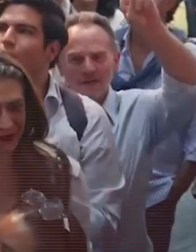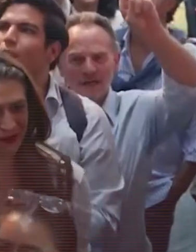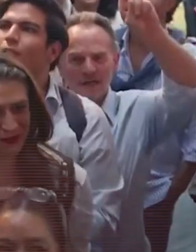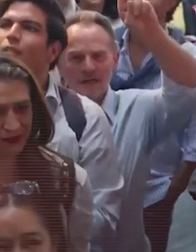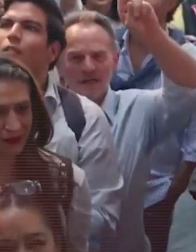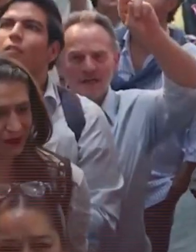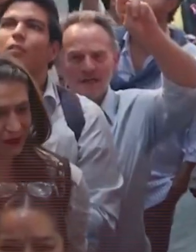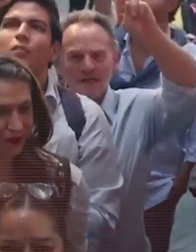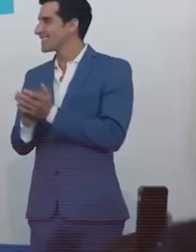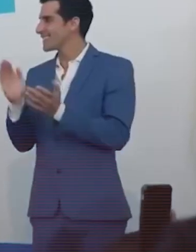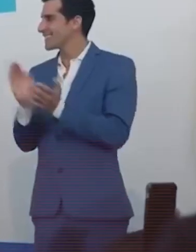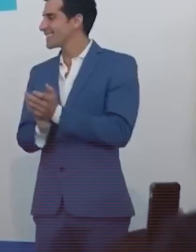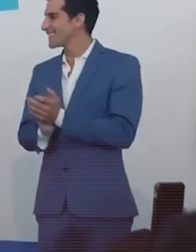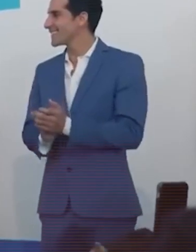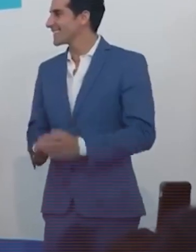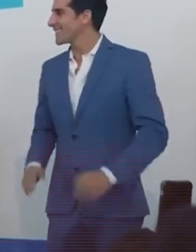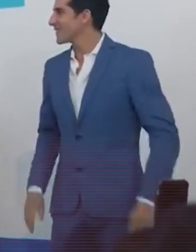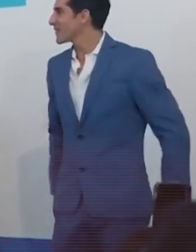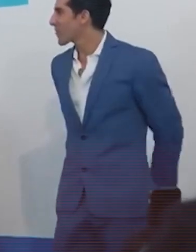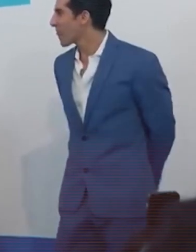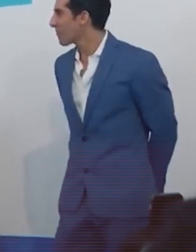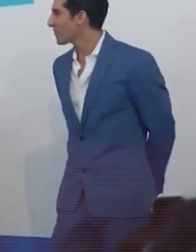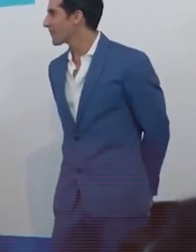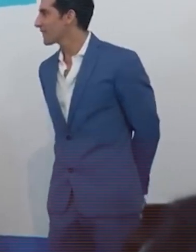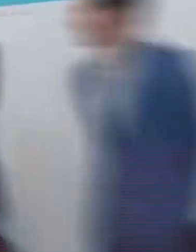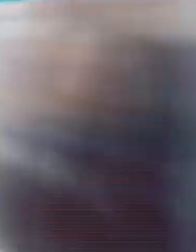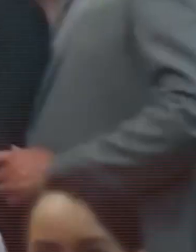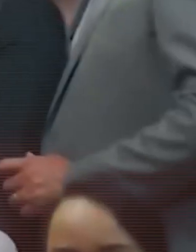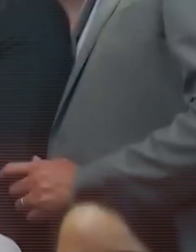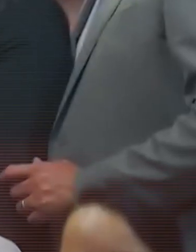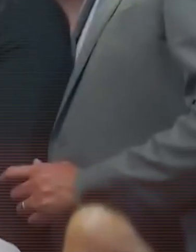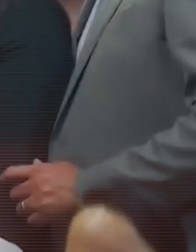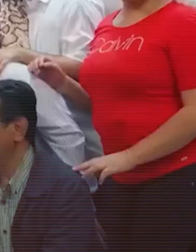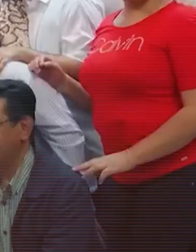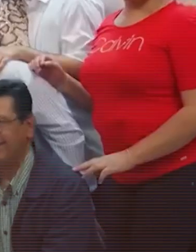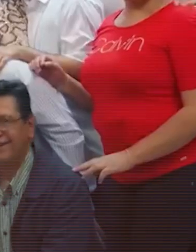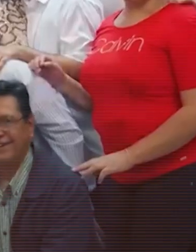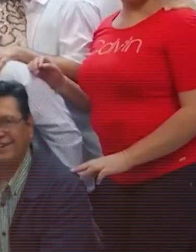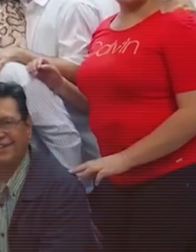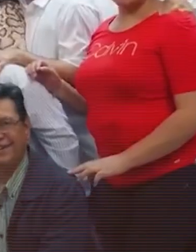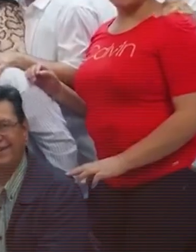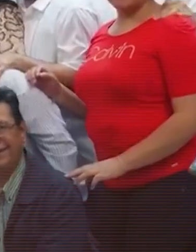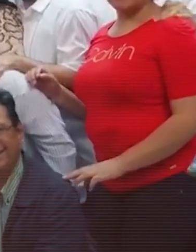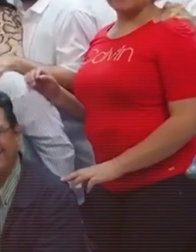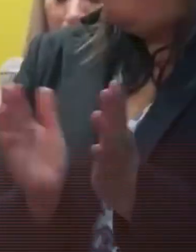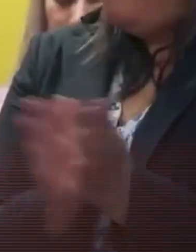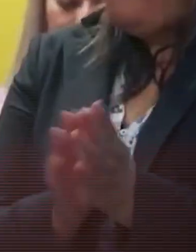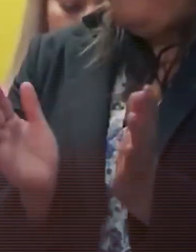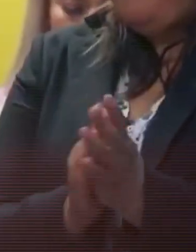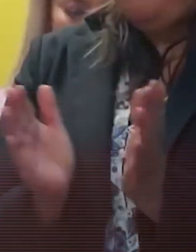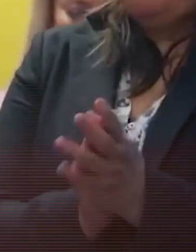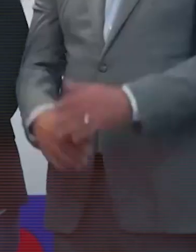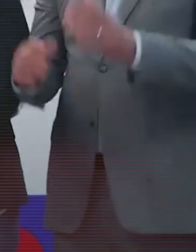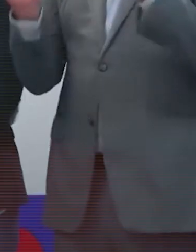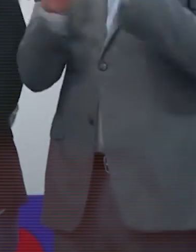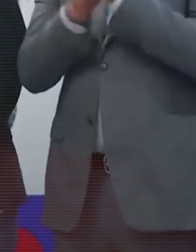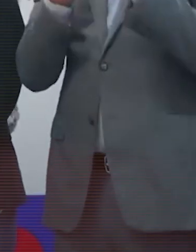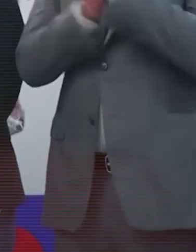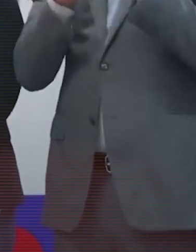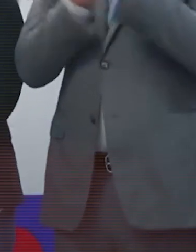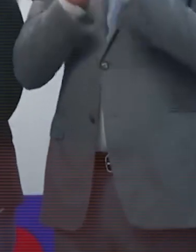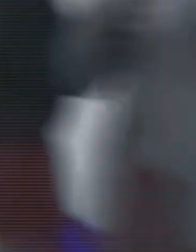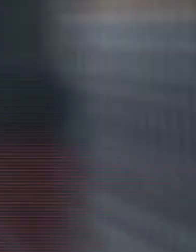del Palacio Nacional se evidenció que sus empresas obtuvieron contratos por cerca de 1.500 millones de pesos,